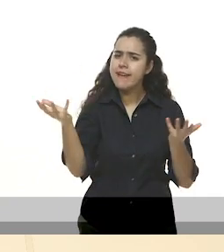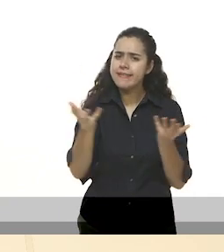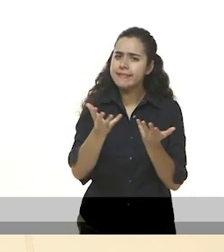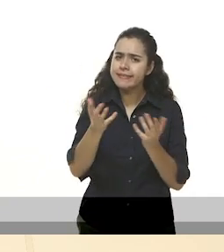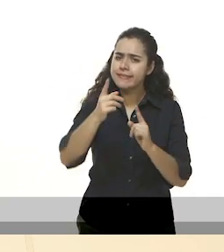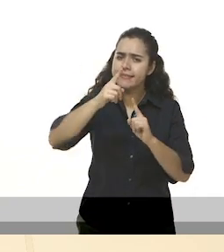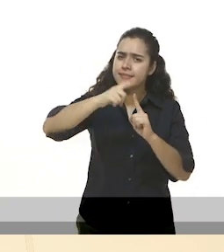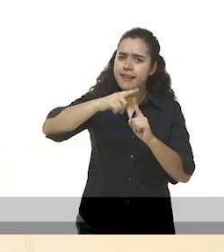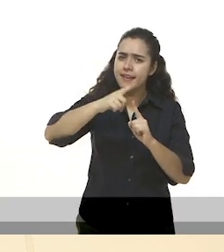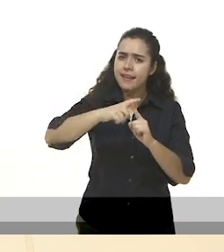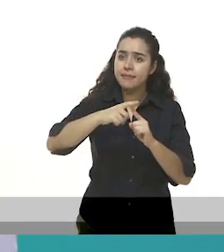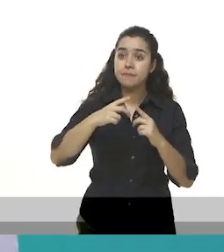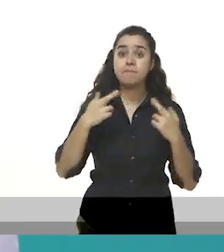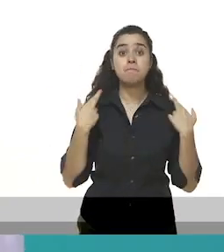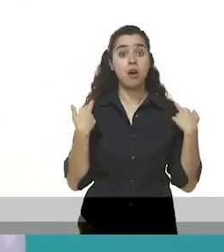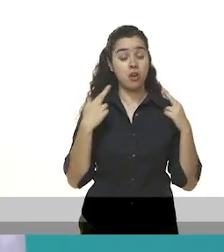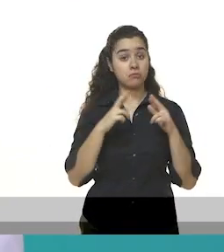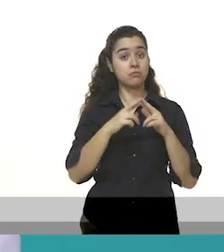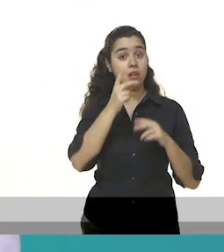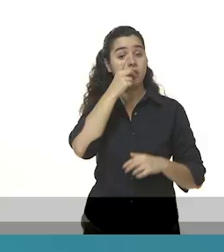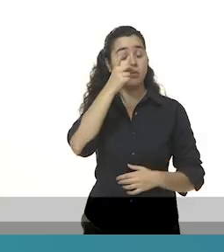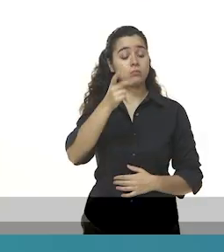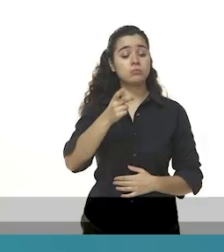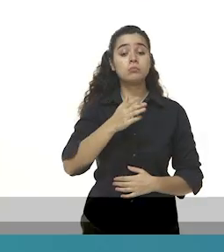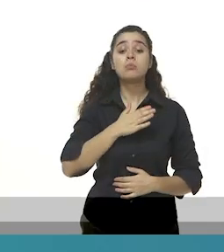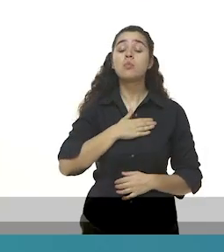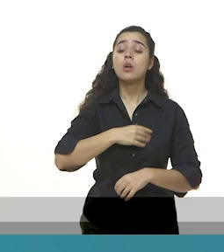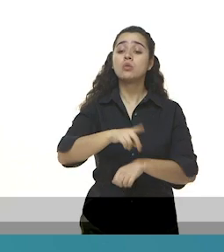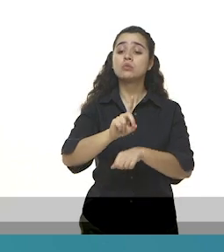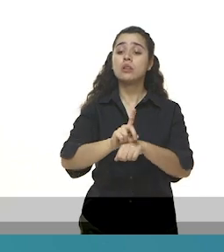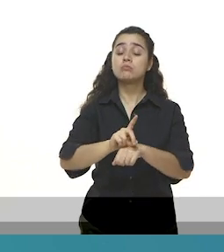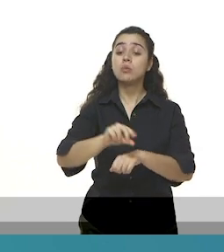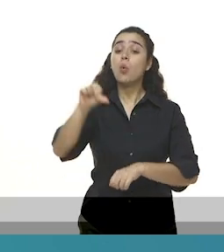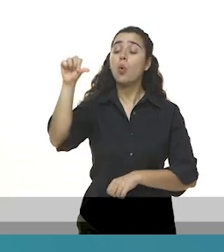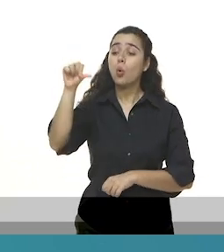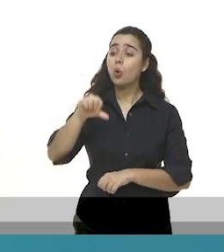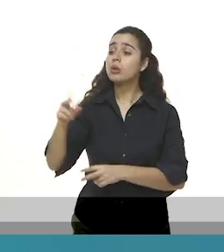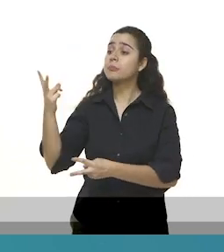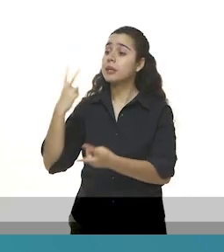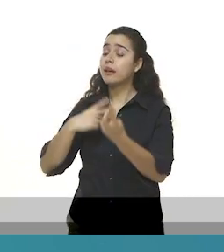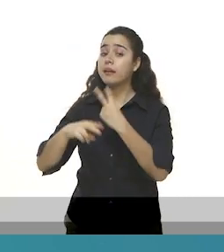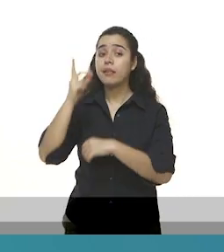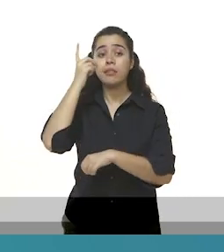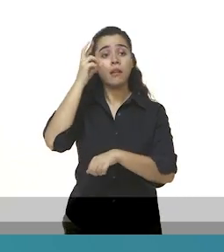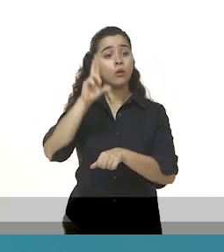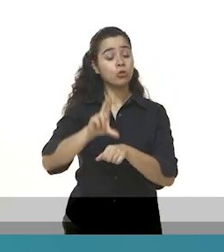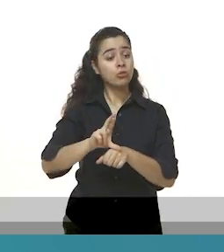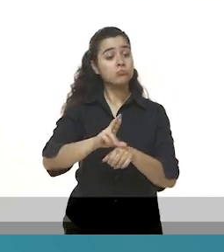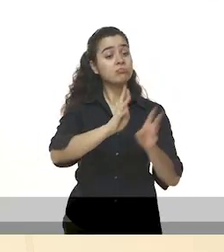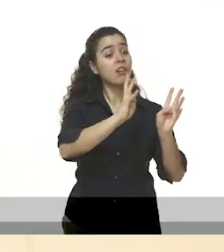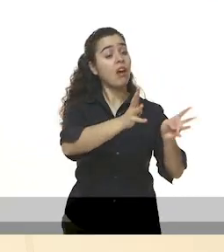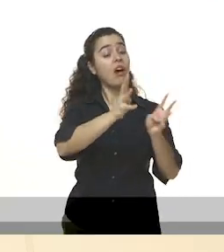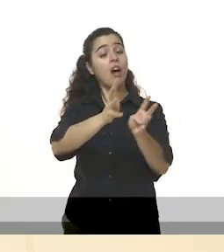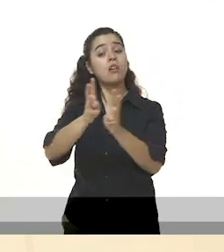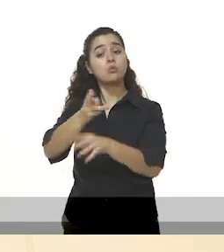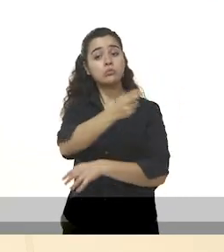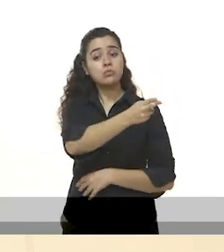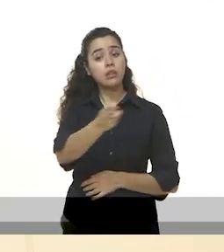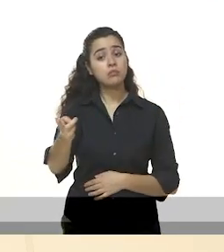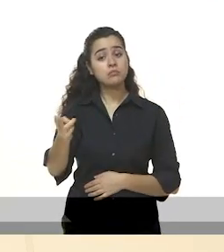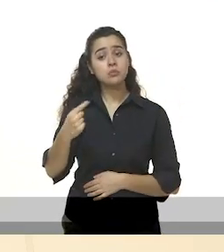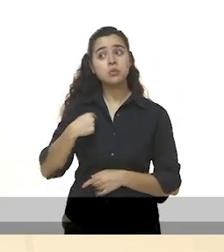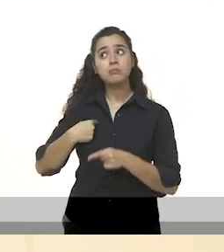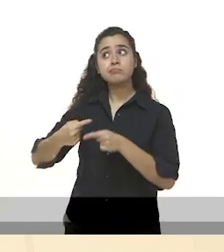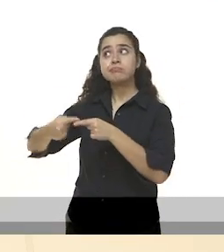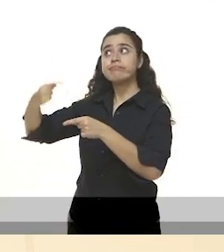no entregaban las tareas. La maestra dijo, ¡Buenos días! El día de hoy vendrá el director para hablar con ustedes, ya que todos